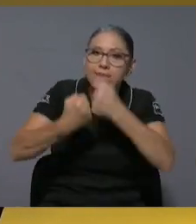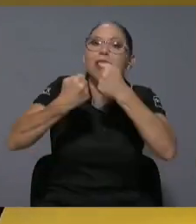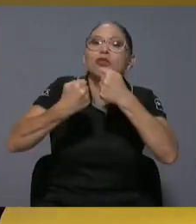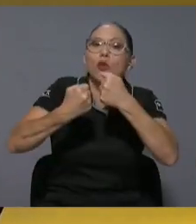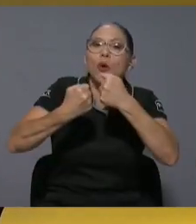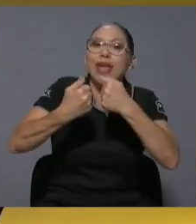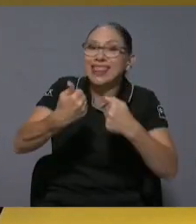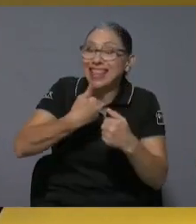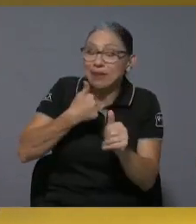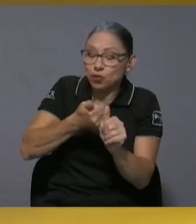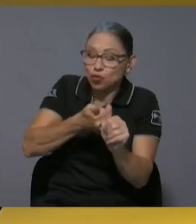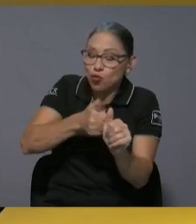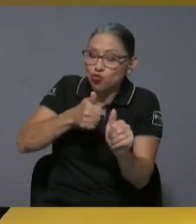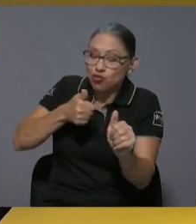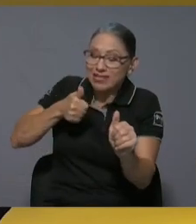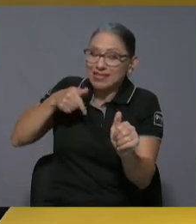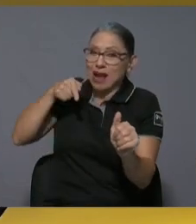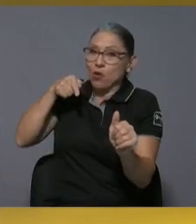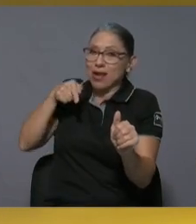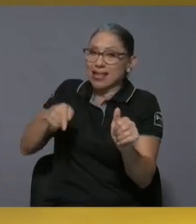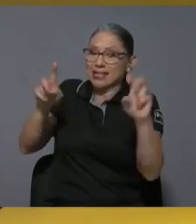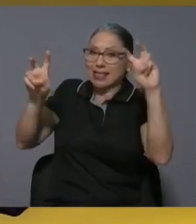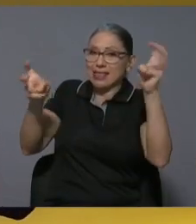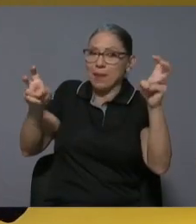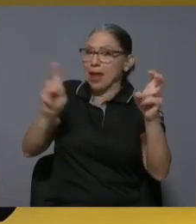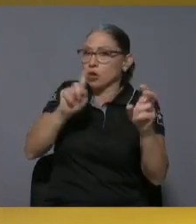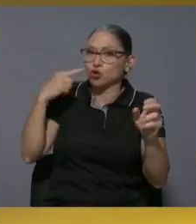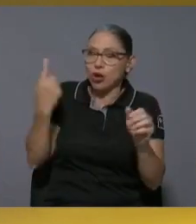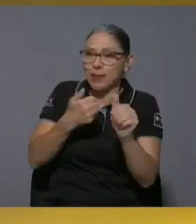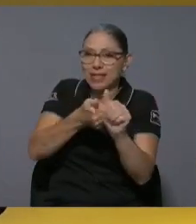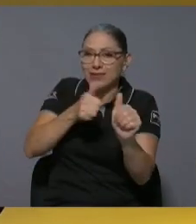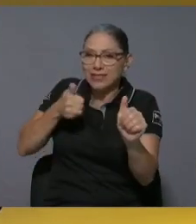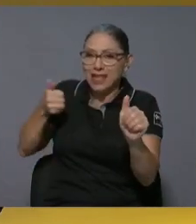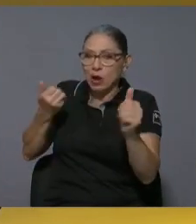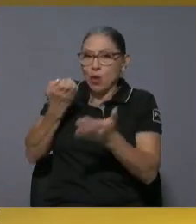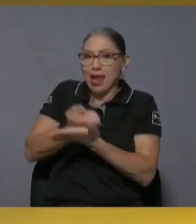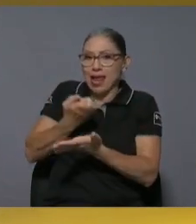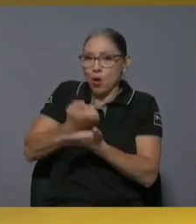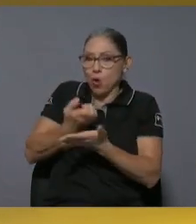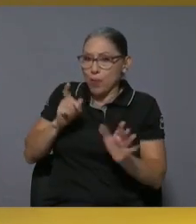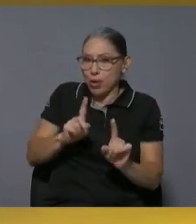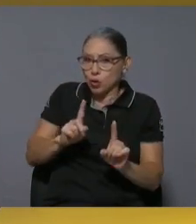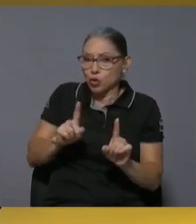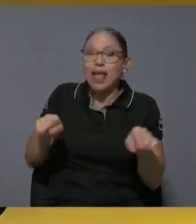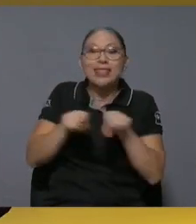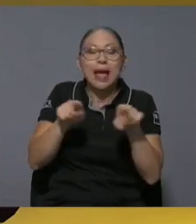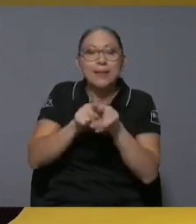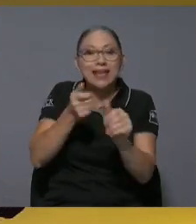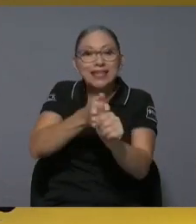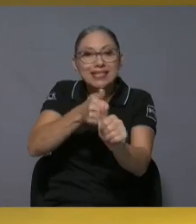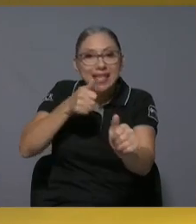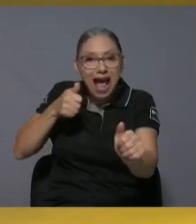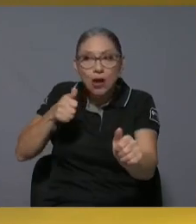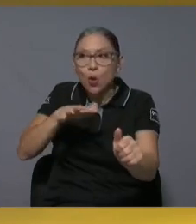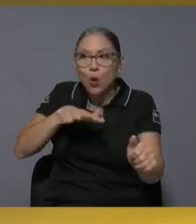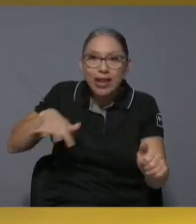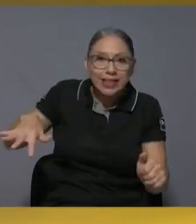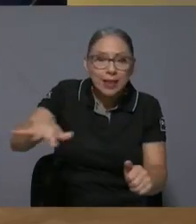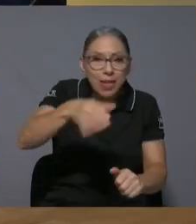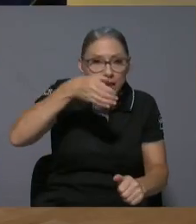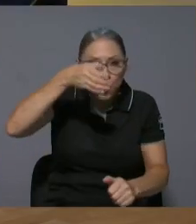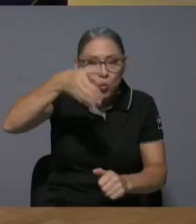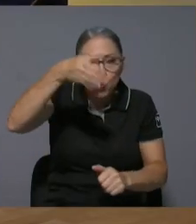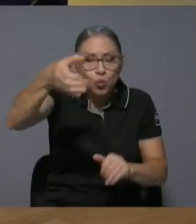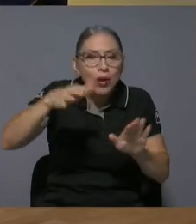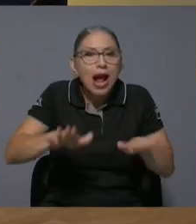profundo en este sector y no solo un rezago en términos económicos es decir de recursos sino un rezago en términos de cultura de cómo gestionamos